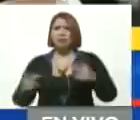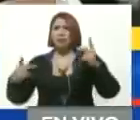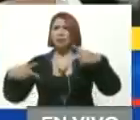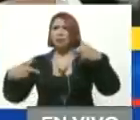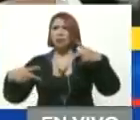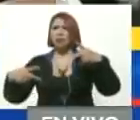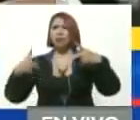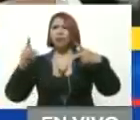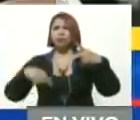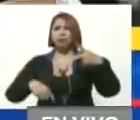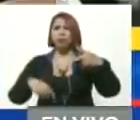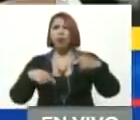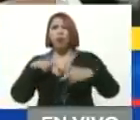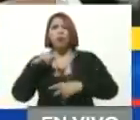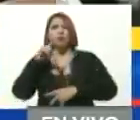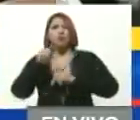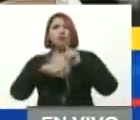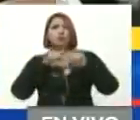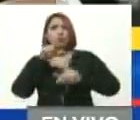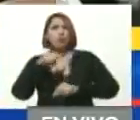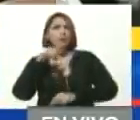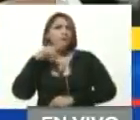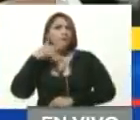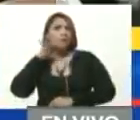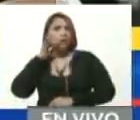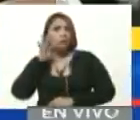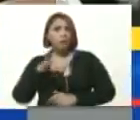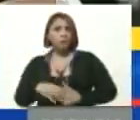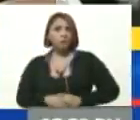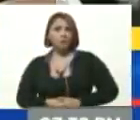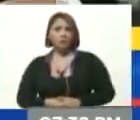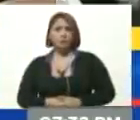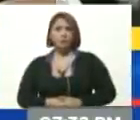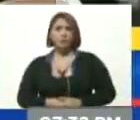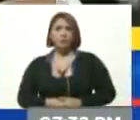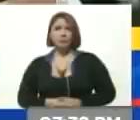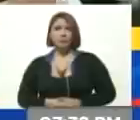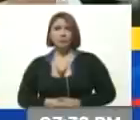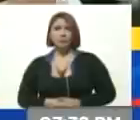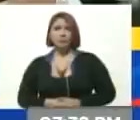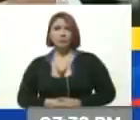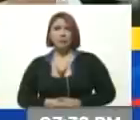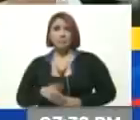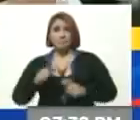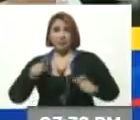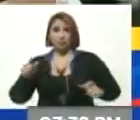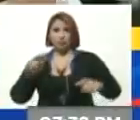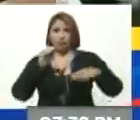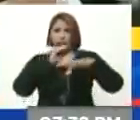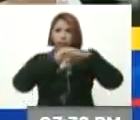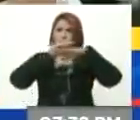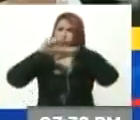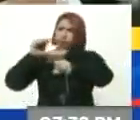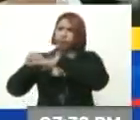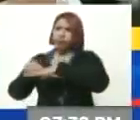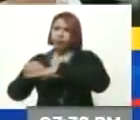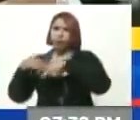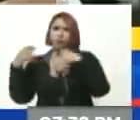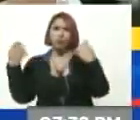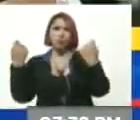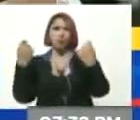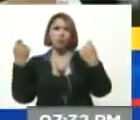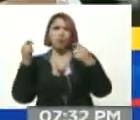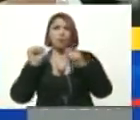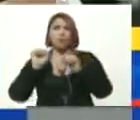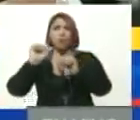Twitter, a través de Facebook, la gente se autoconvocó a una jornada de